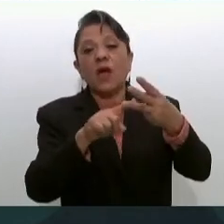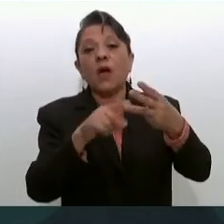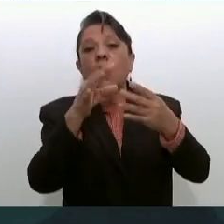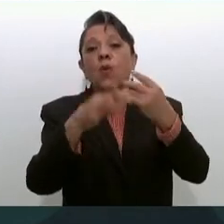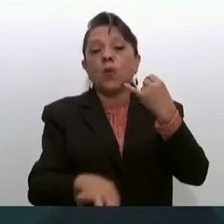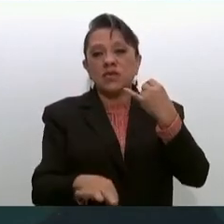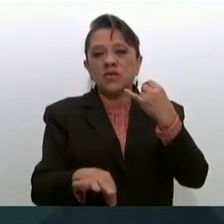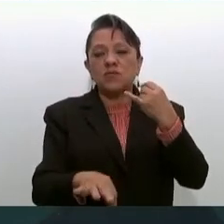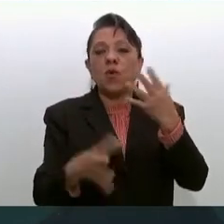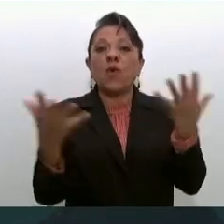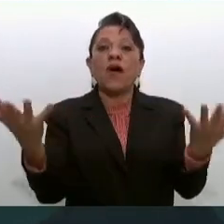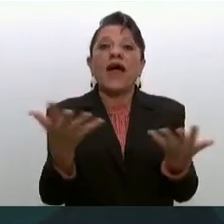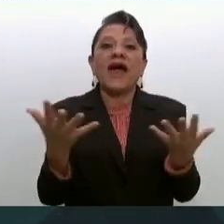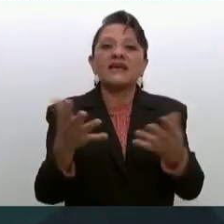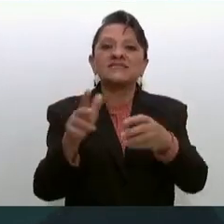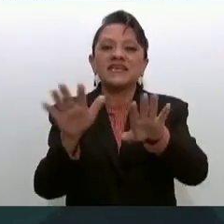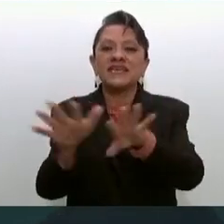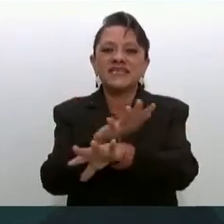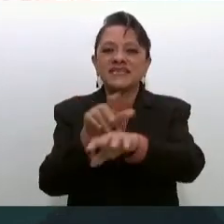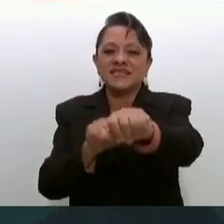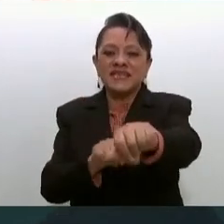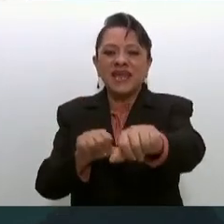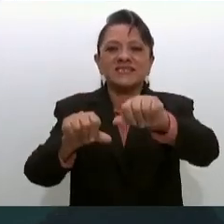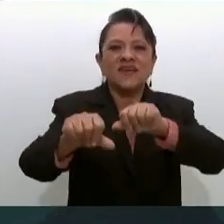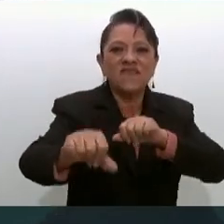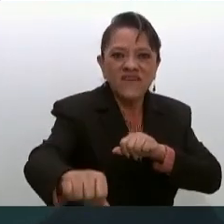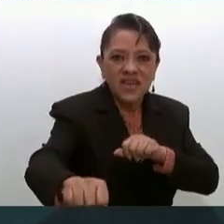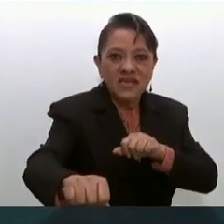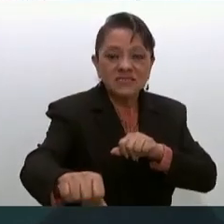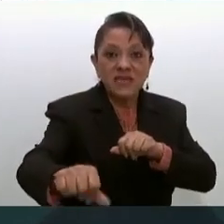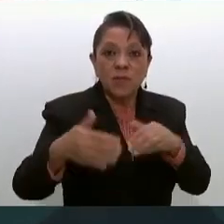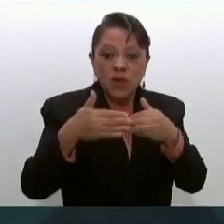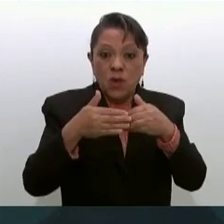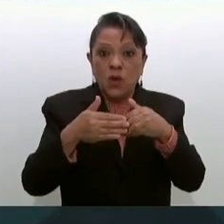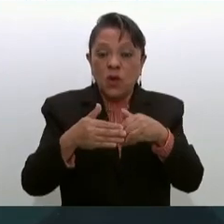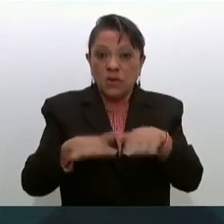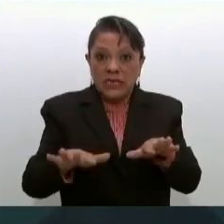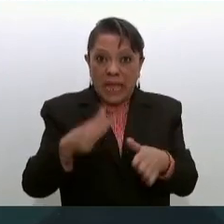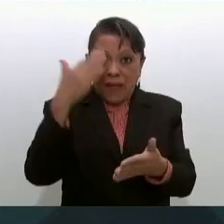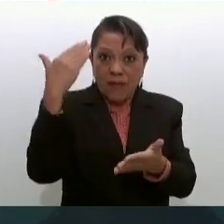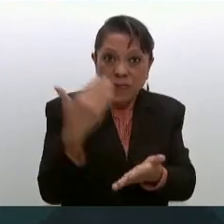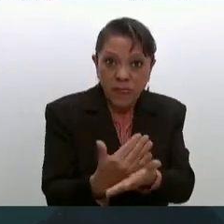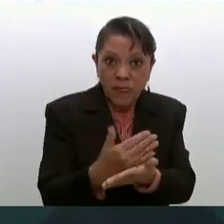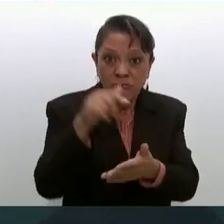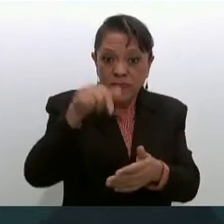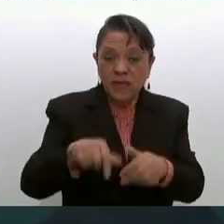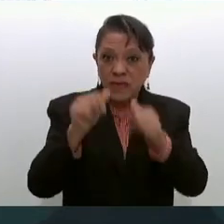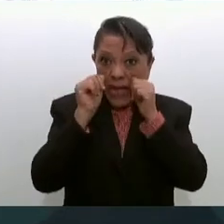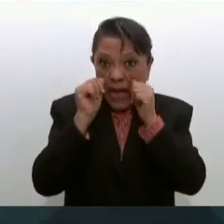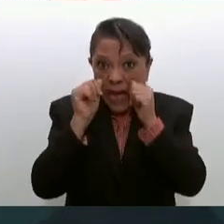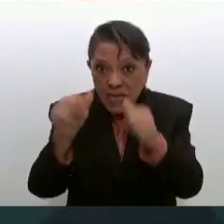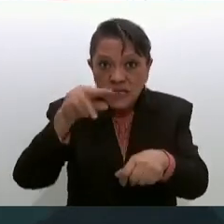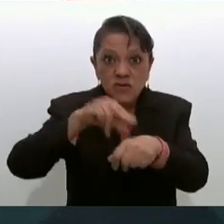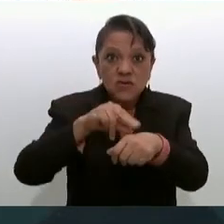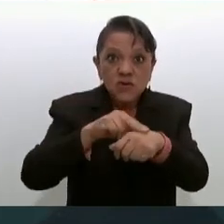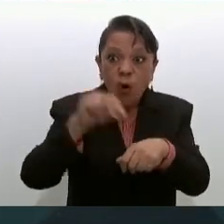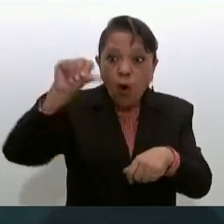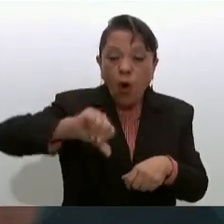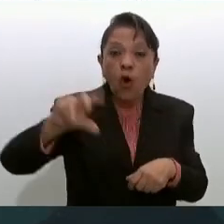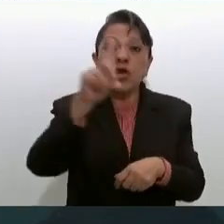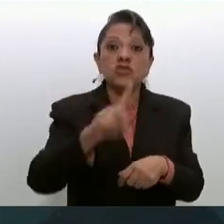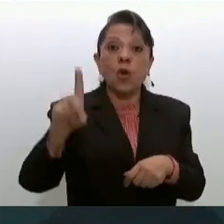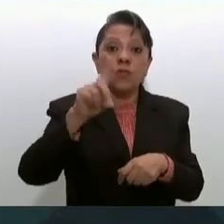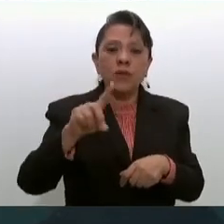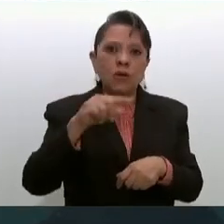sin interrumpir la atención médica. En esta visita no se ha interrumpido, es domingo, no se ha interrumpido, en